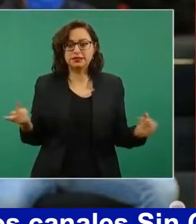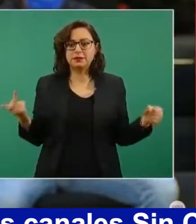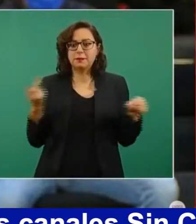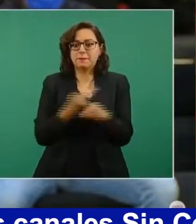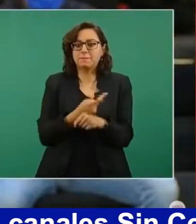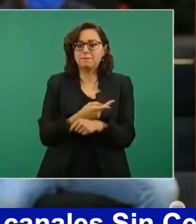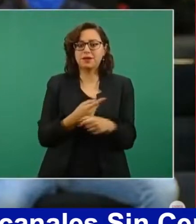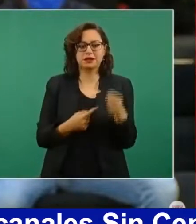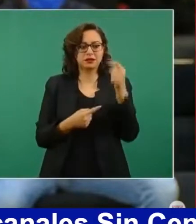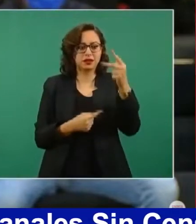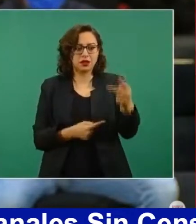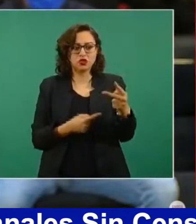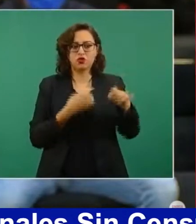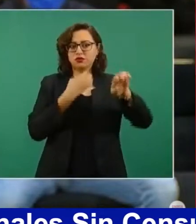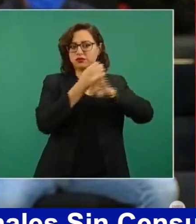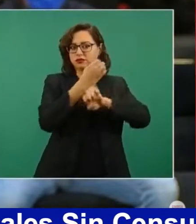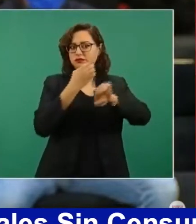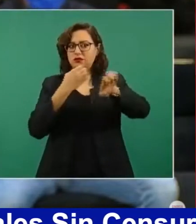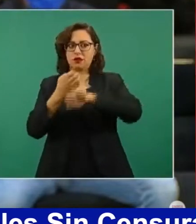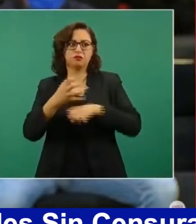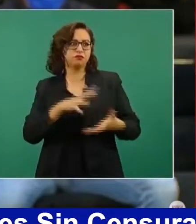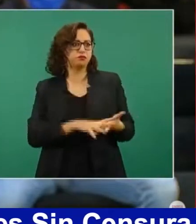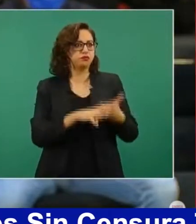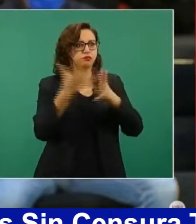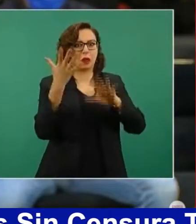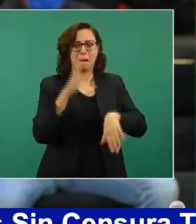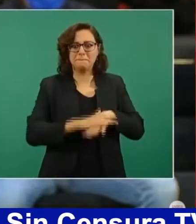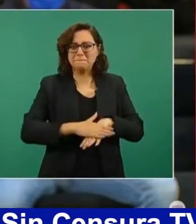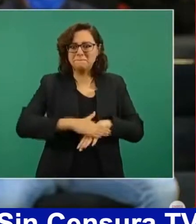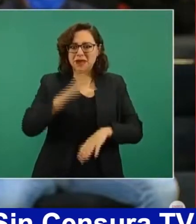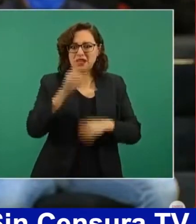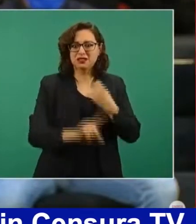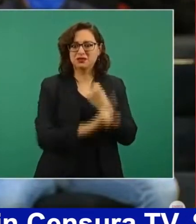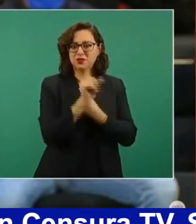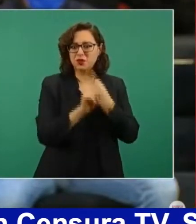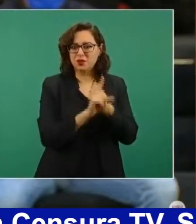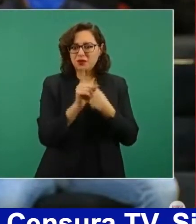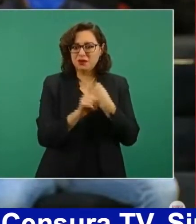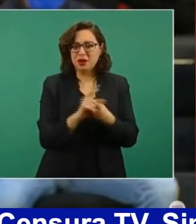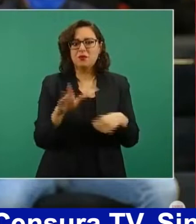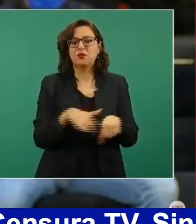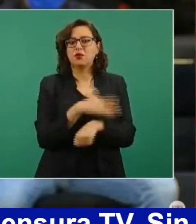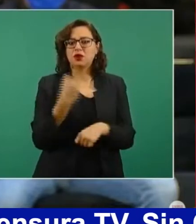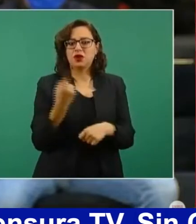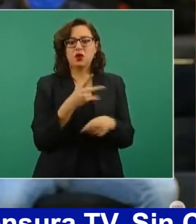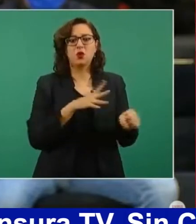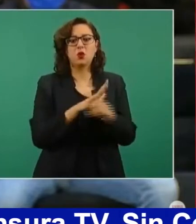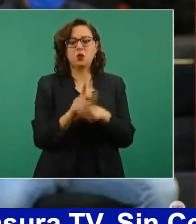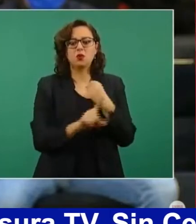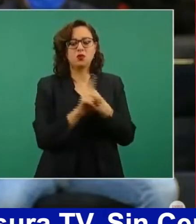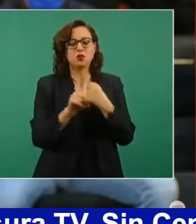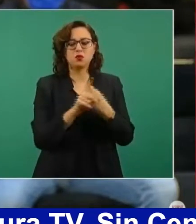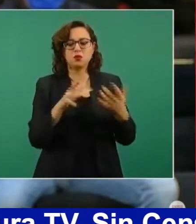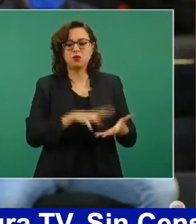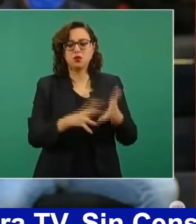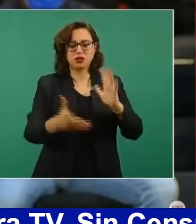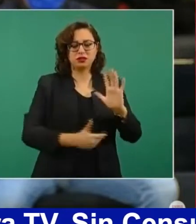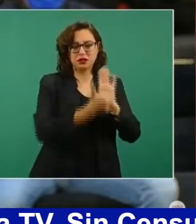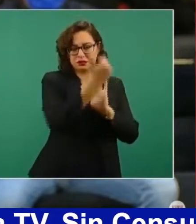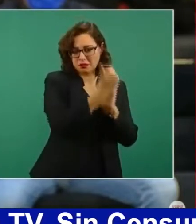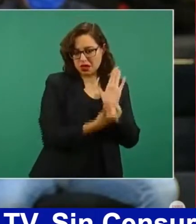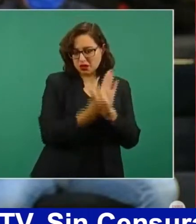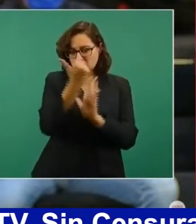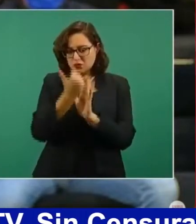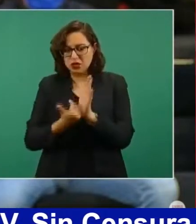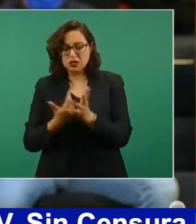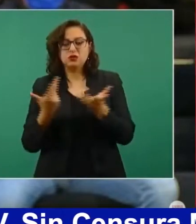dos estados, qué ha fallado en la estrategia de seguridad para disminuir los índices de violencia y también preguntar si hay un